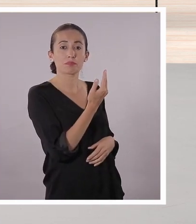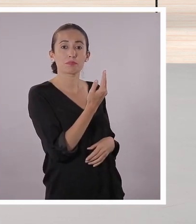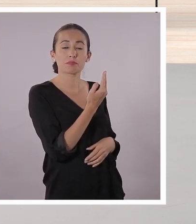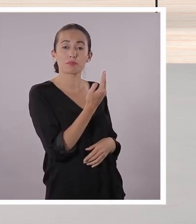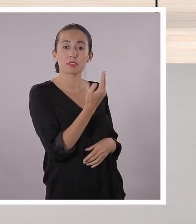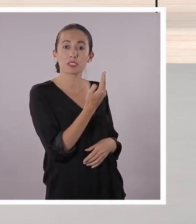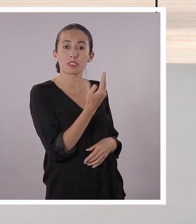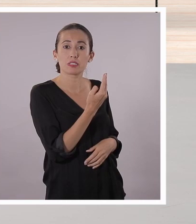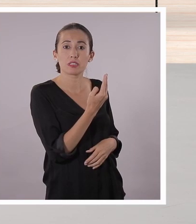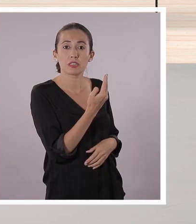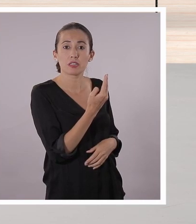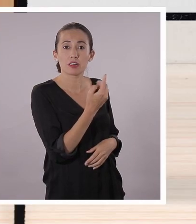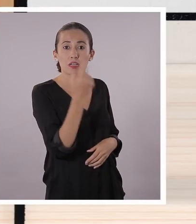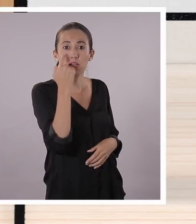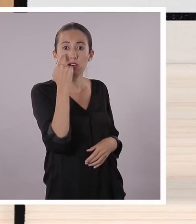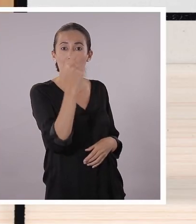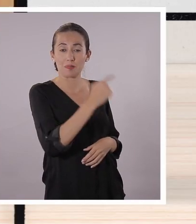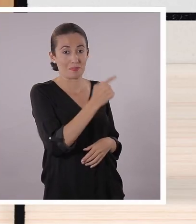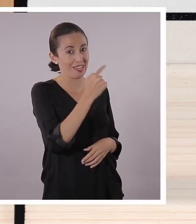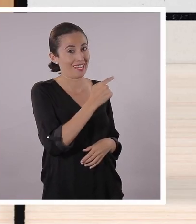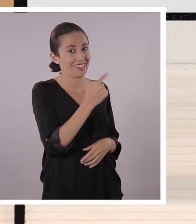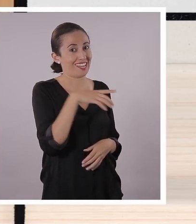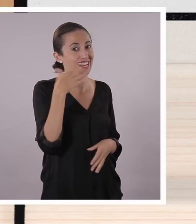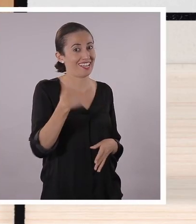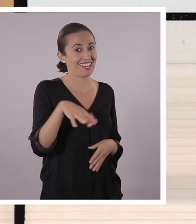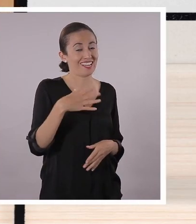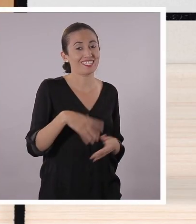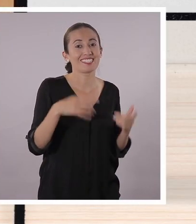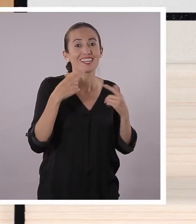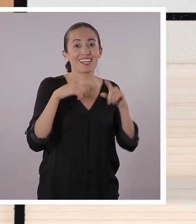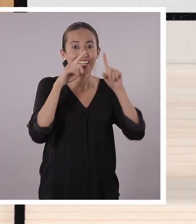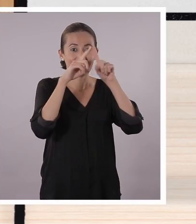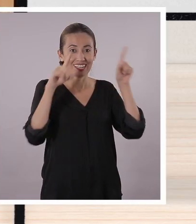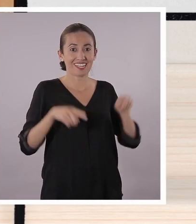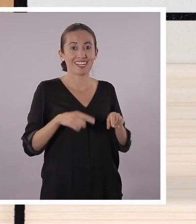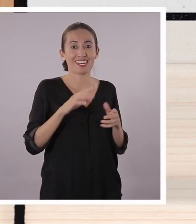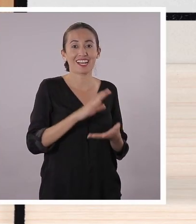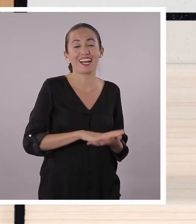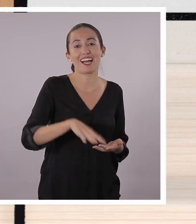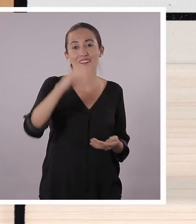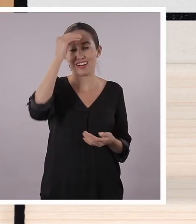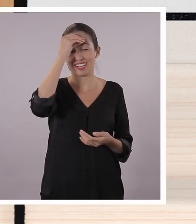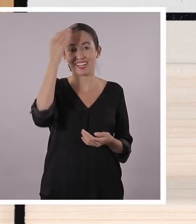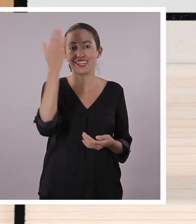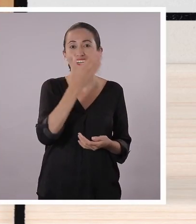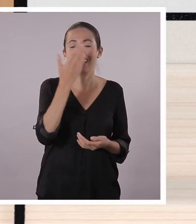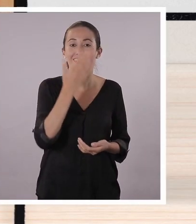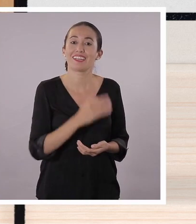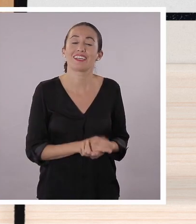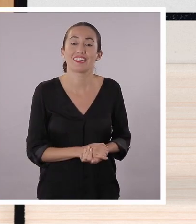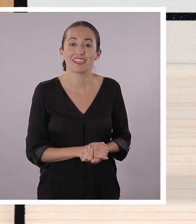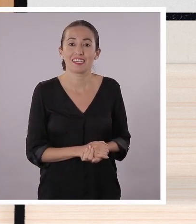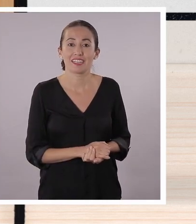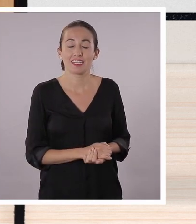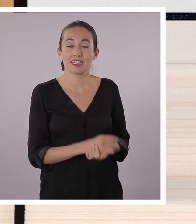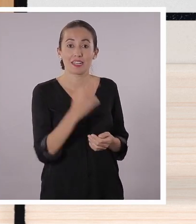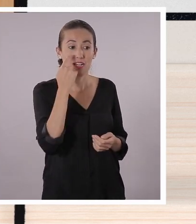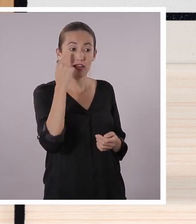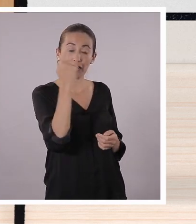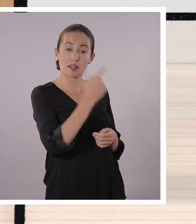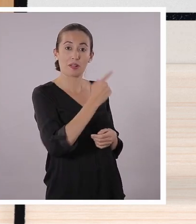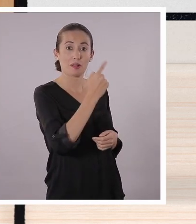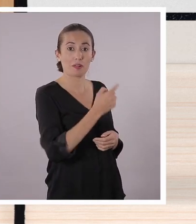a la tercera imagen. Yo sé que ustedes conocen muy bien, ¿no es cierto? Es lo que más nos gusta. Nuestro programa, Aprender la Tele.